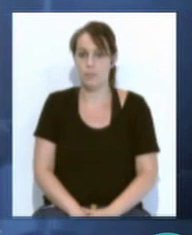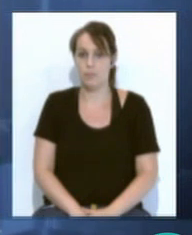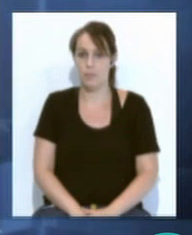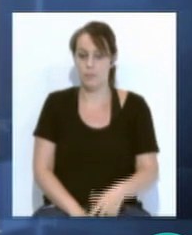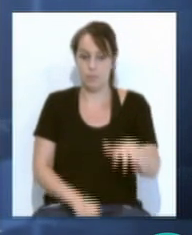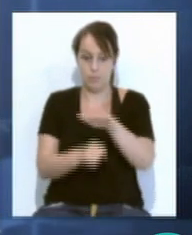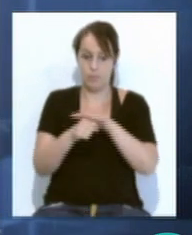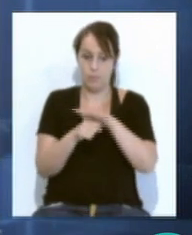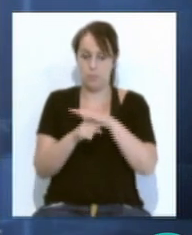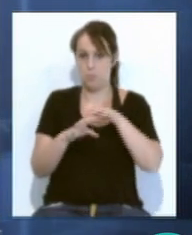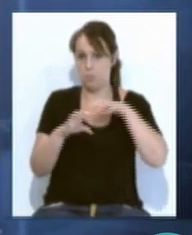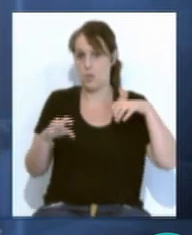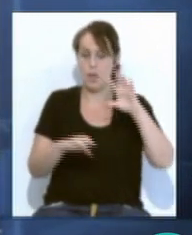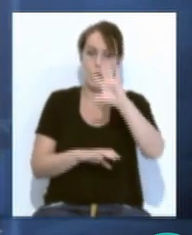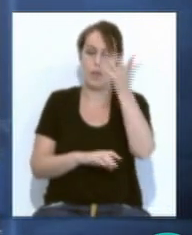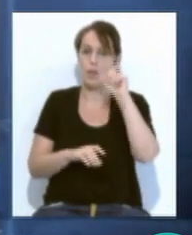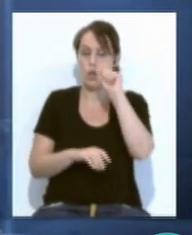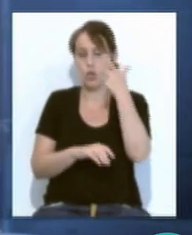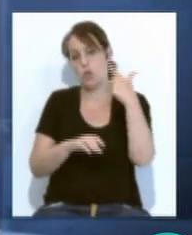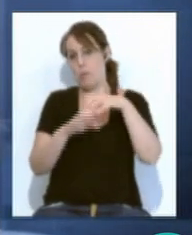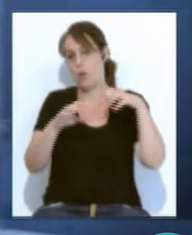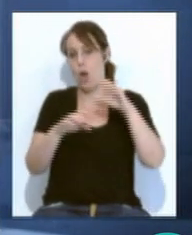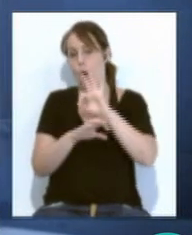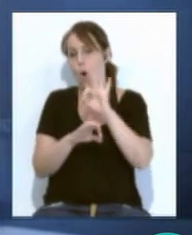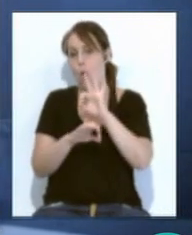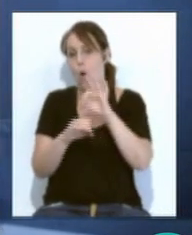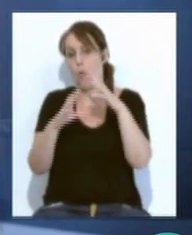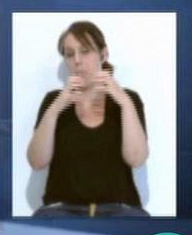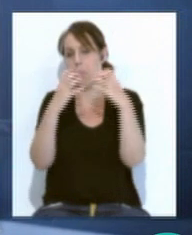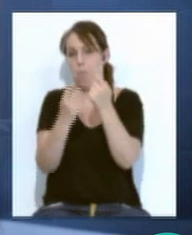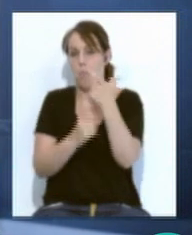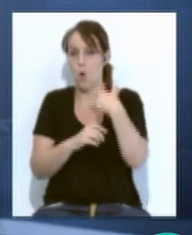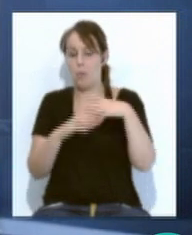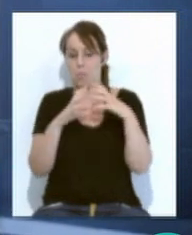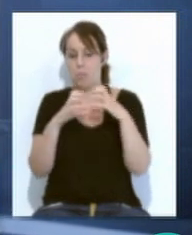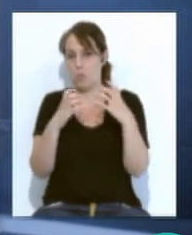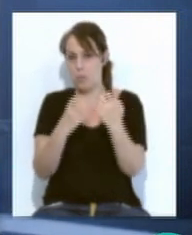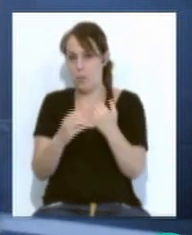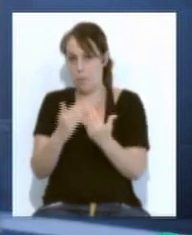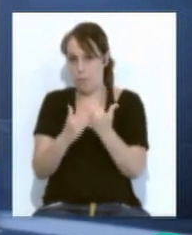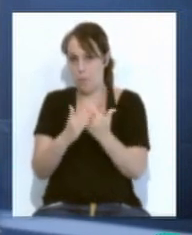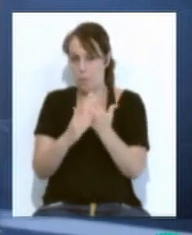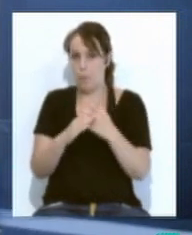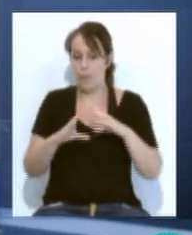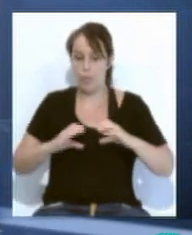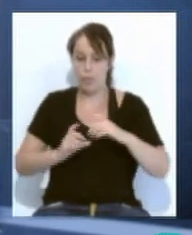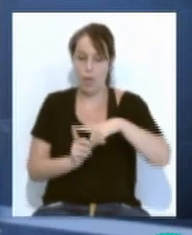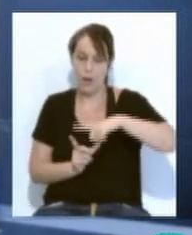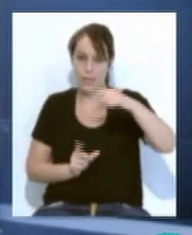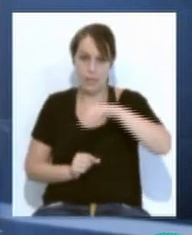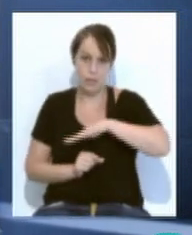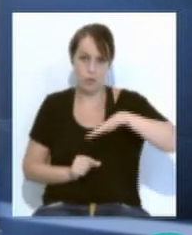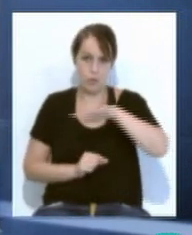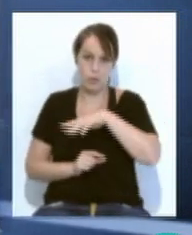En la provincia predominarán cielos poco nubosos o despejados salvo intervalos de nubes bajas y brumas en el área del estrecho.